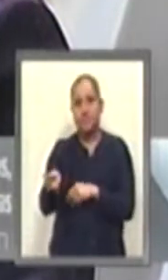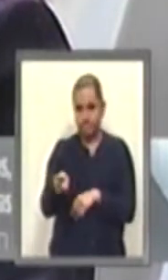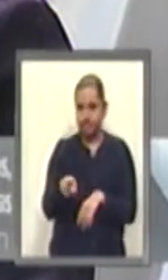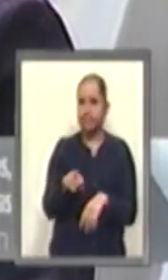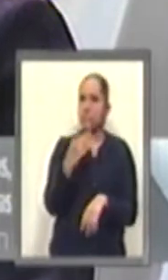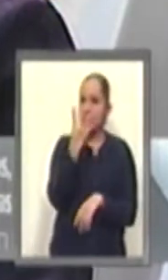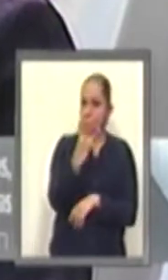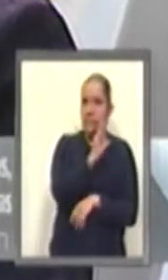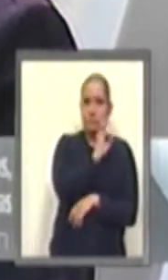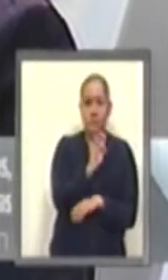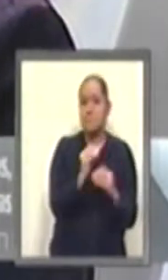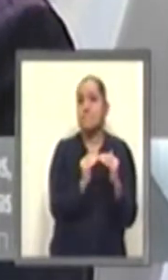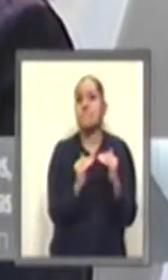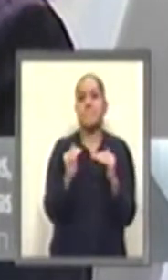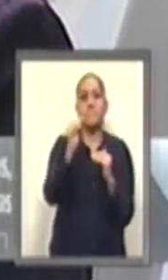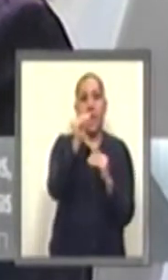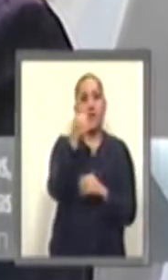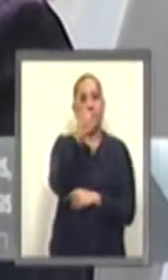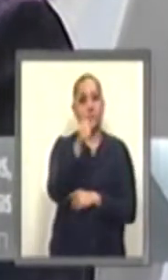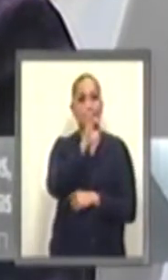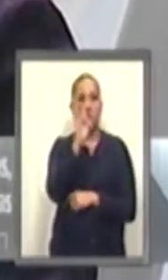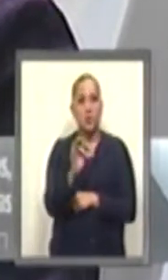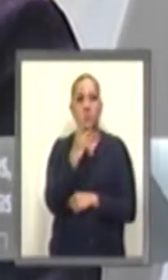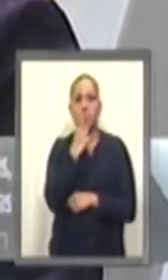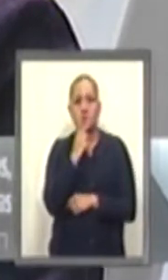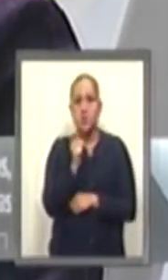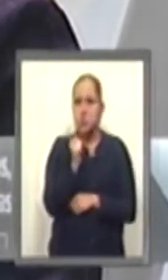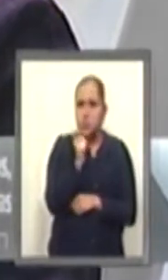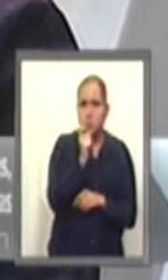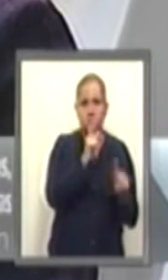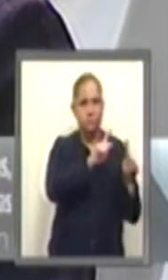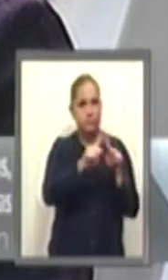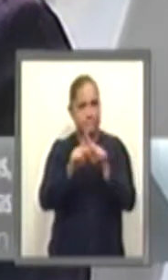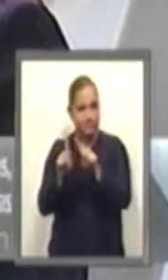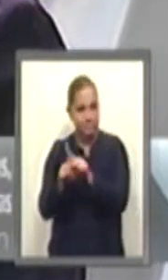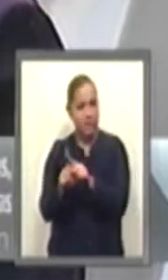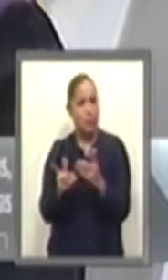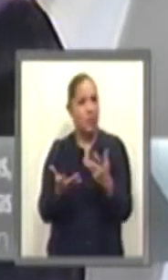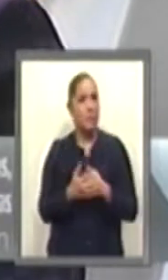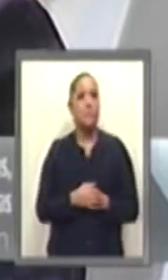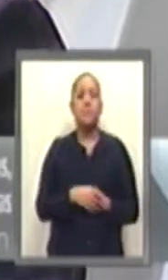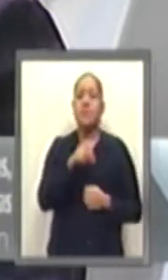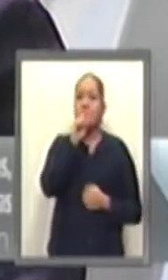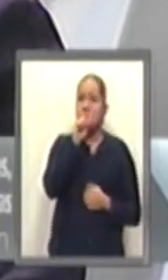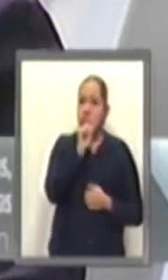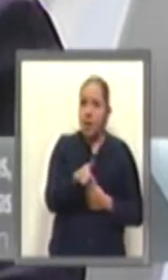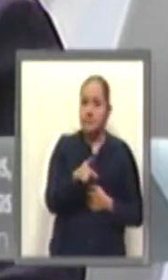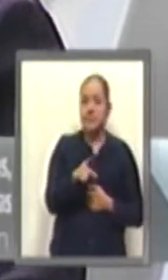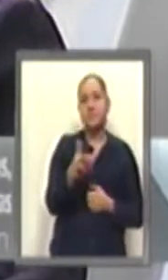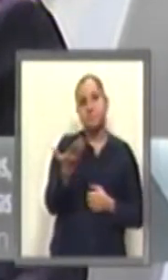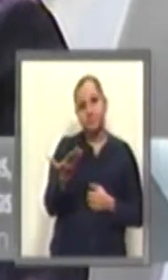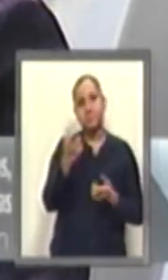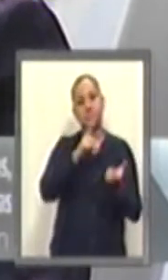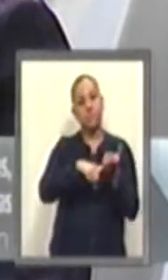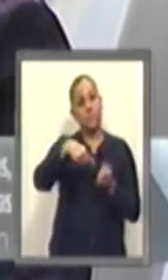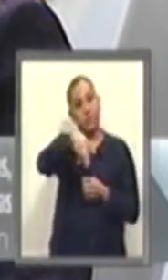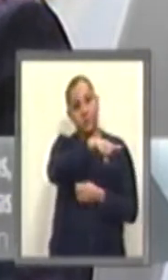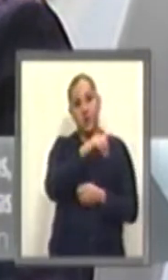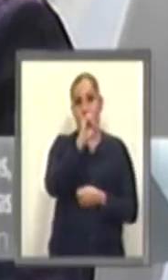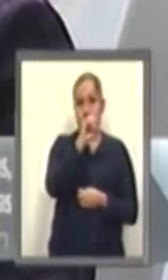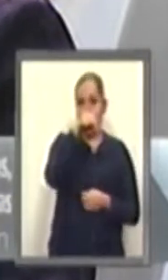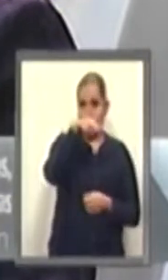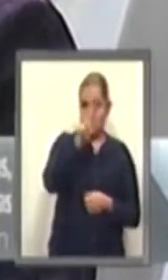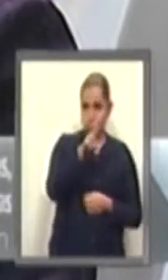a seis por ciento en el caso de la marihuana. Si a esta situación se le suma que de acuerdo con la Organización de las